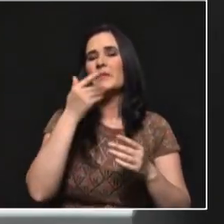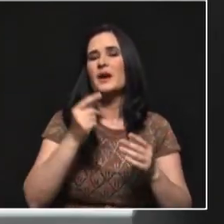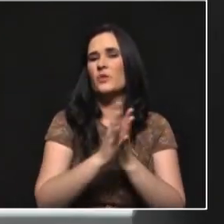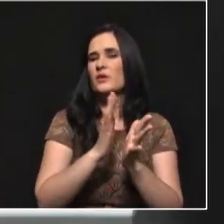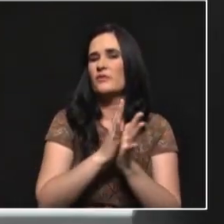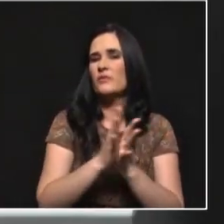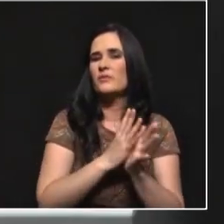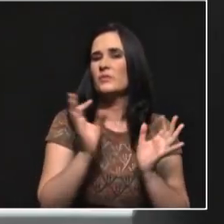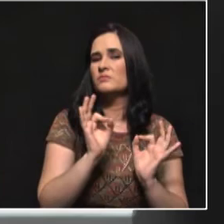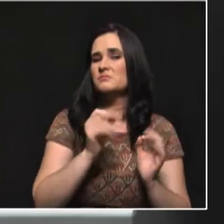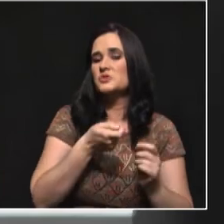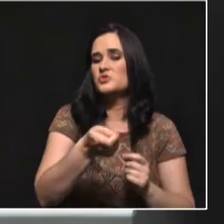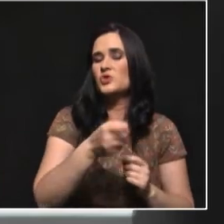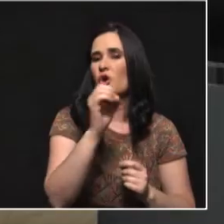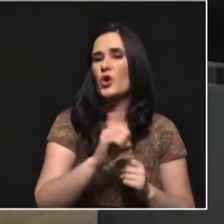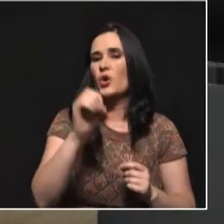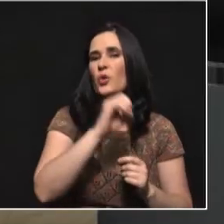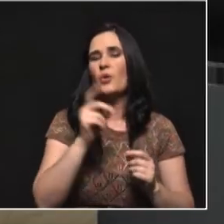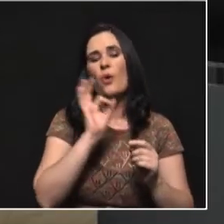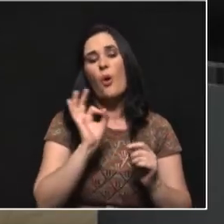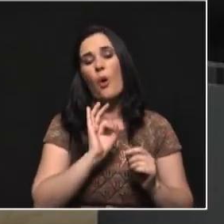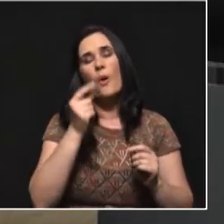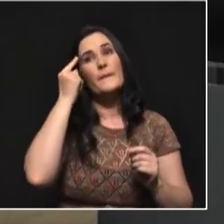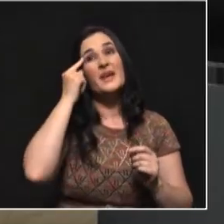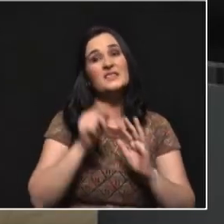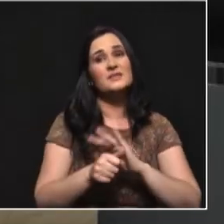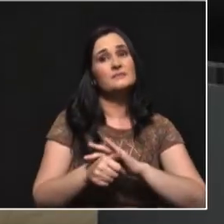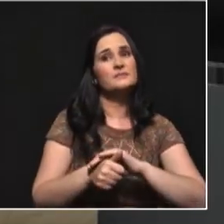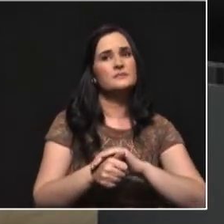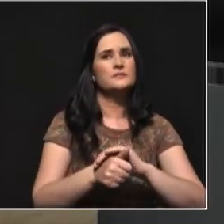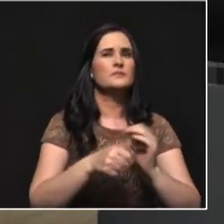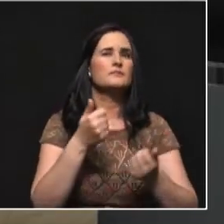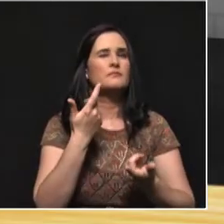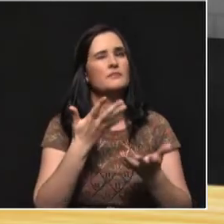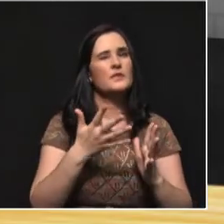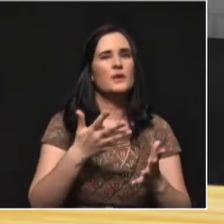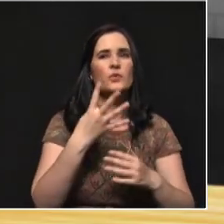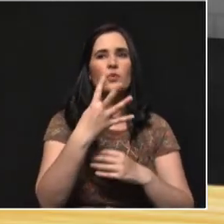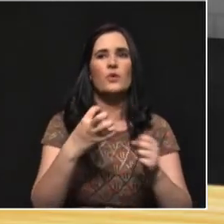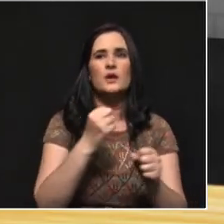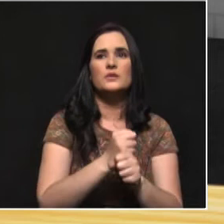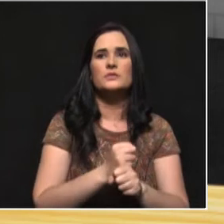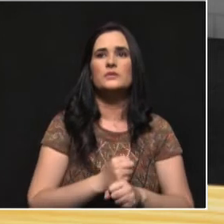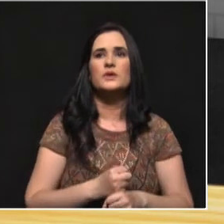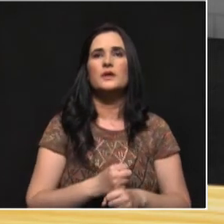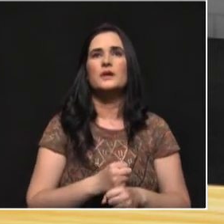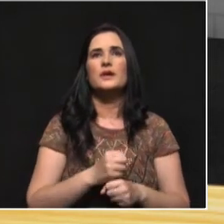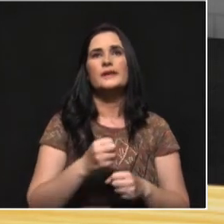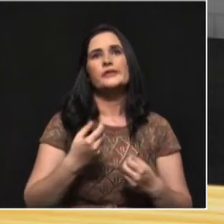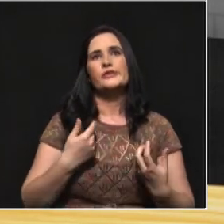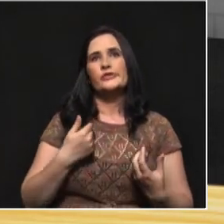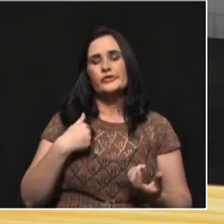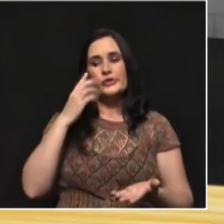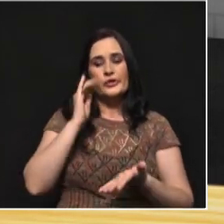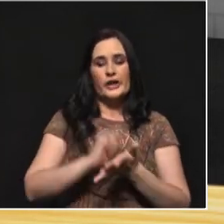¿Cree que la gente va a estar más motivada? ¿O siente que este proceso va como en los últimos cuatro o cinco años en Colombia? Hombre, yo considero que las cosas no van a